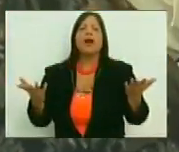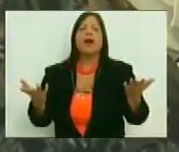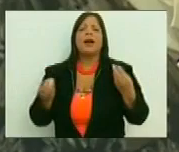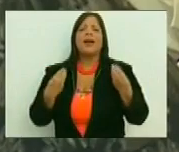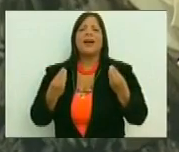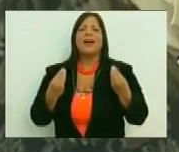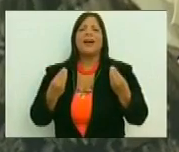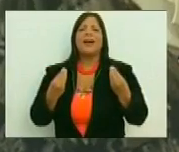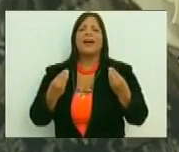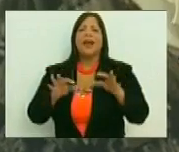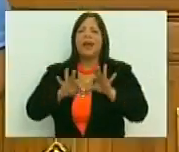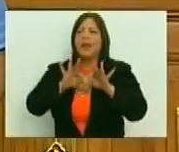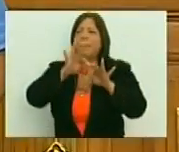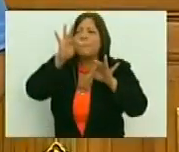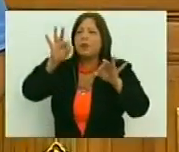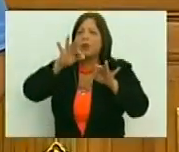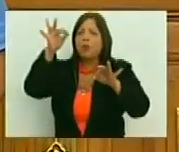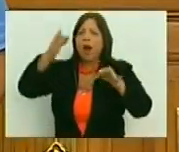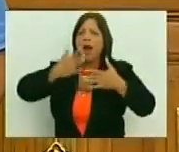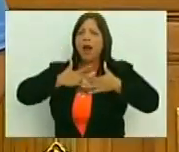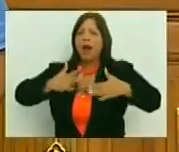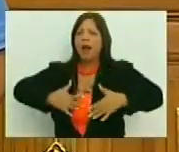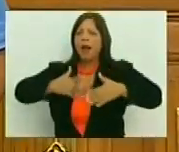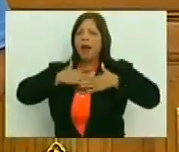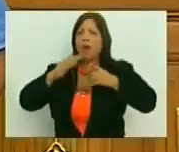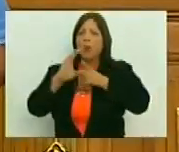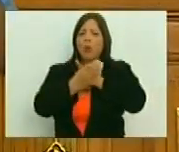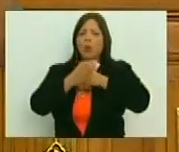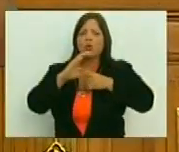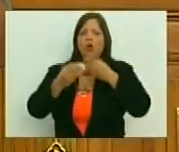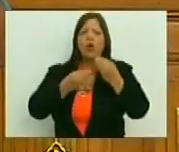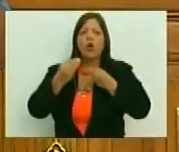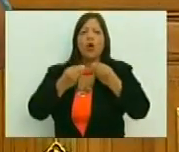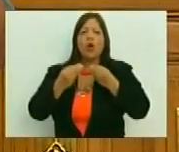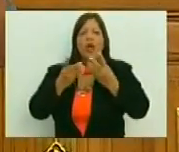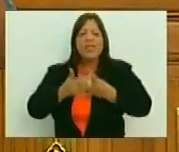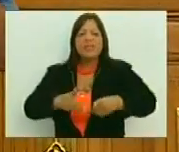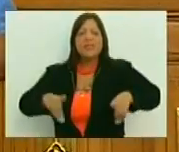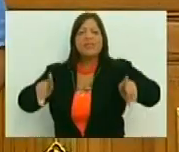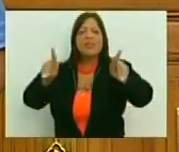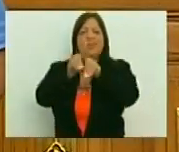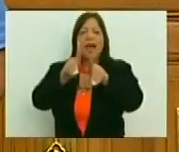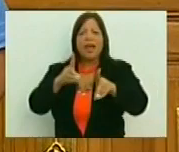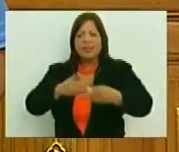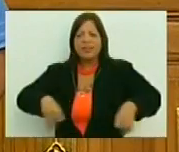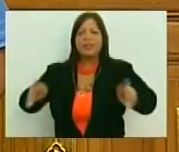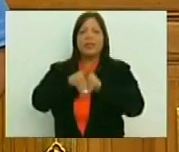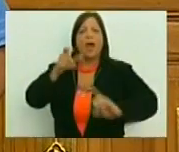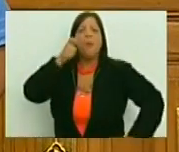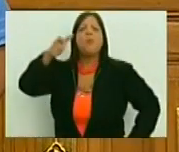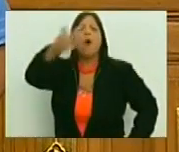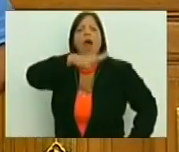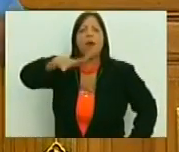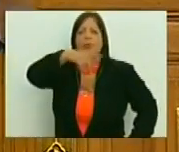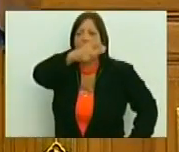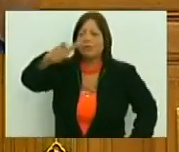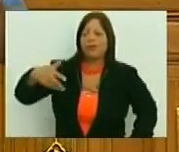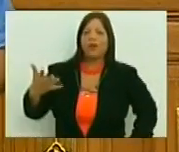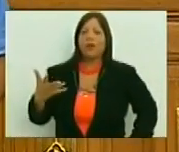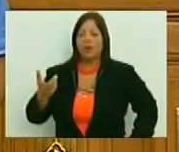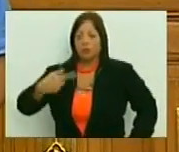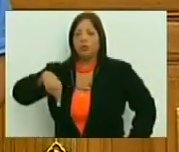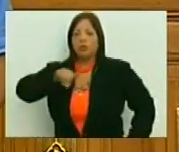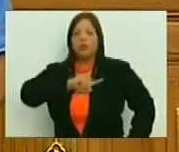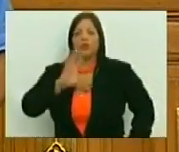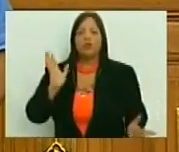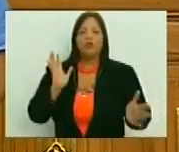esos hilos espirituales? ¿Cómo? Eso que llaman dignidad, la dignidad de un pueblo, porque nosotros,